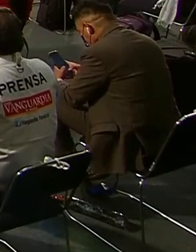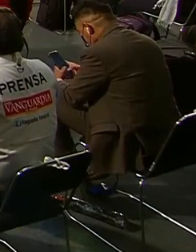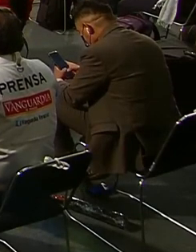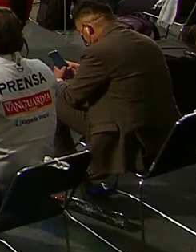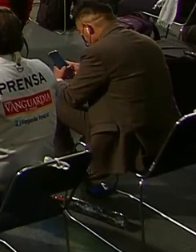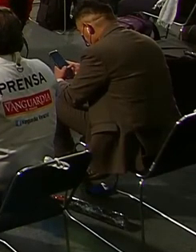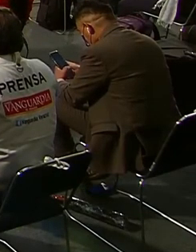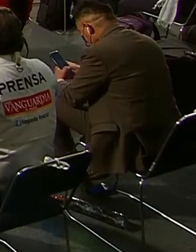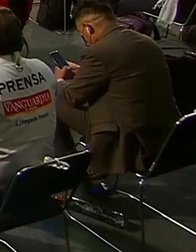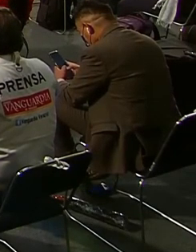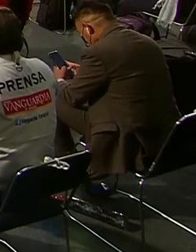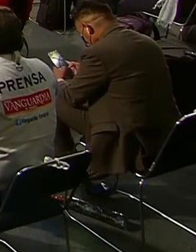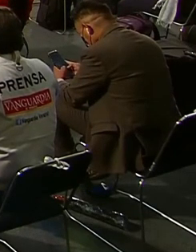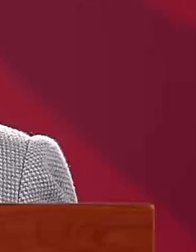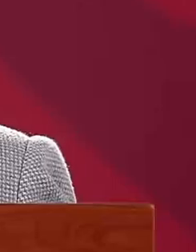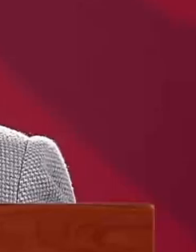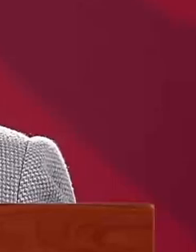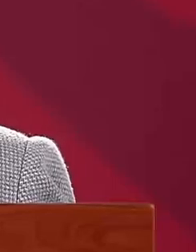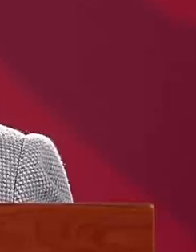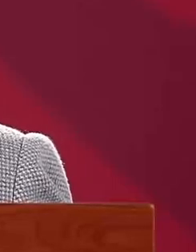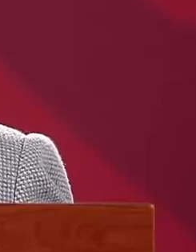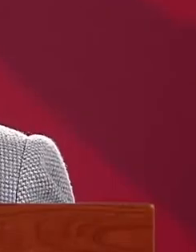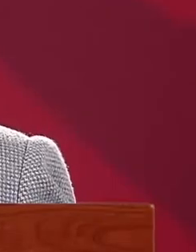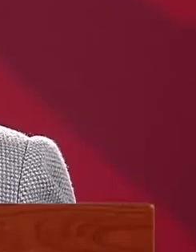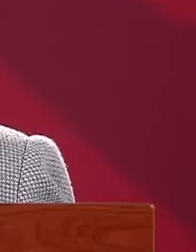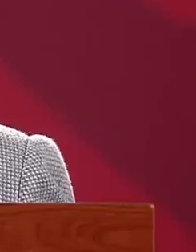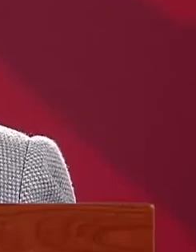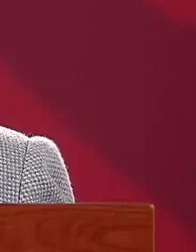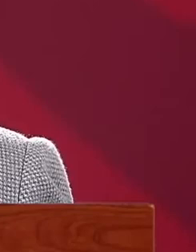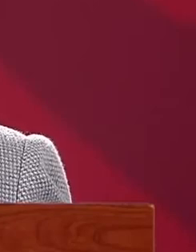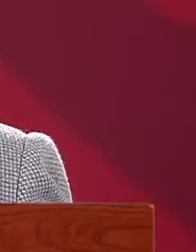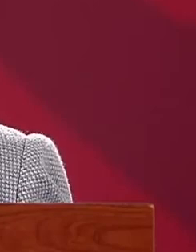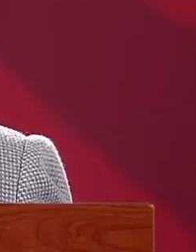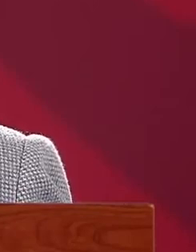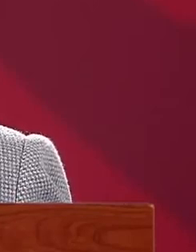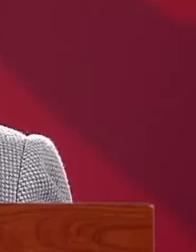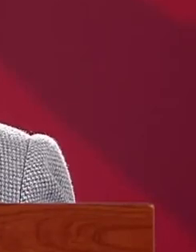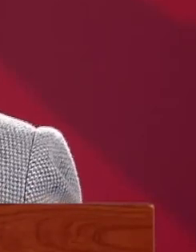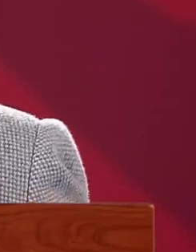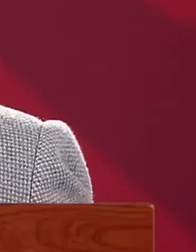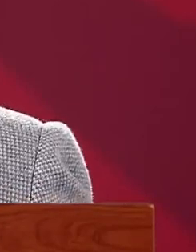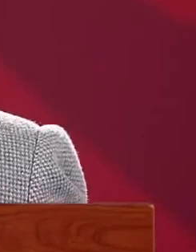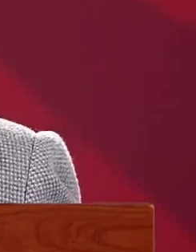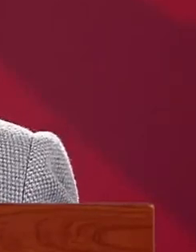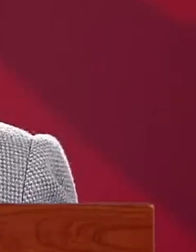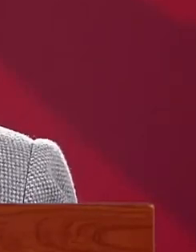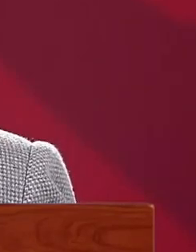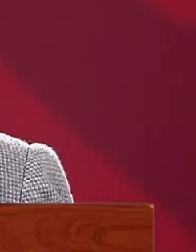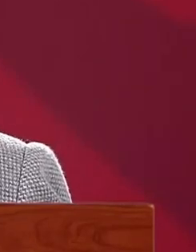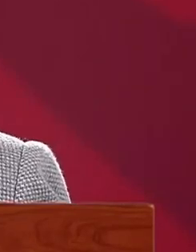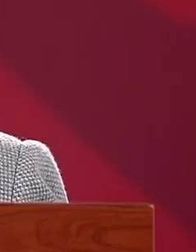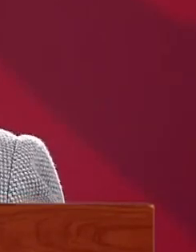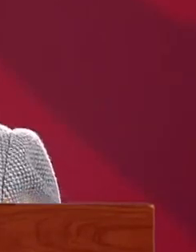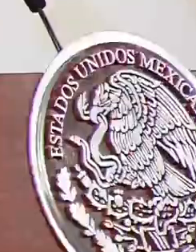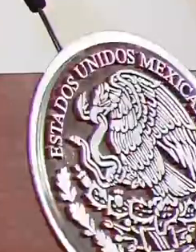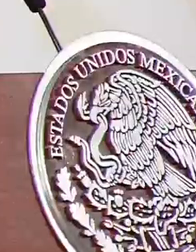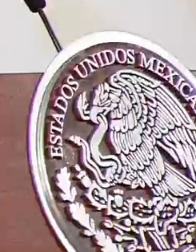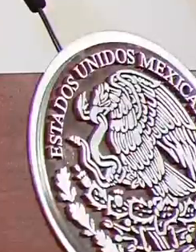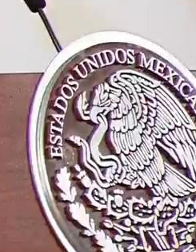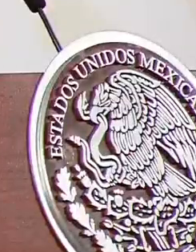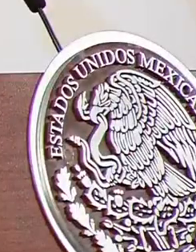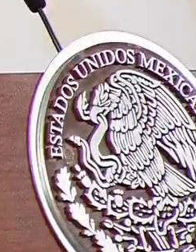sobre todo para hacer posible que haya en algunos casos penas